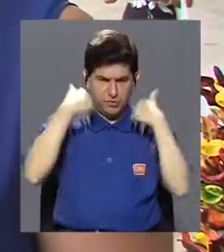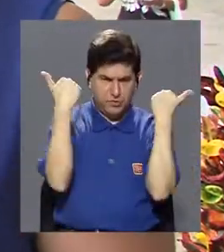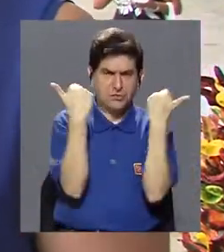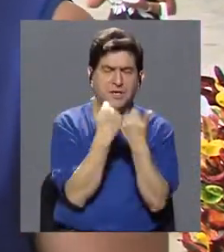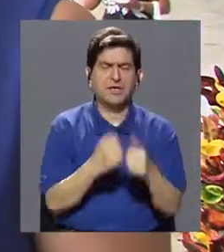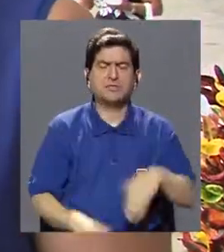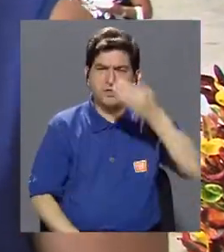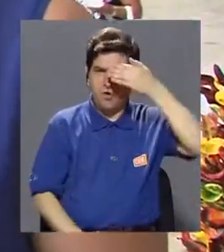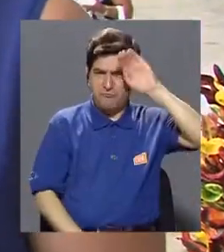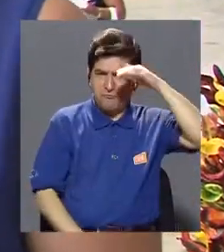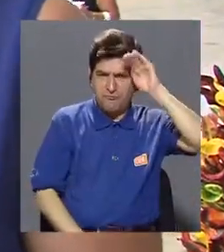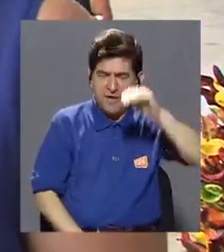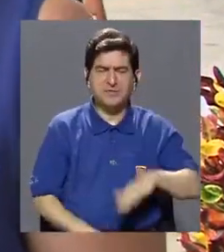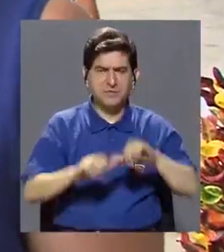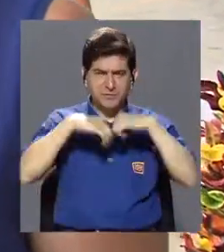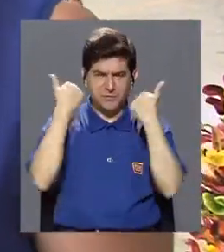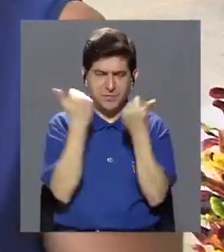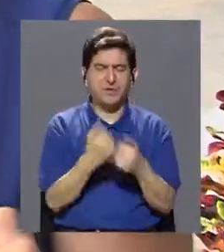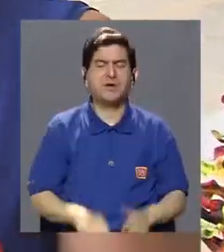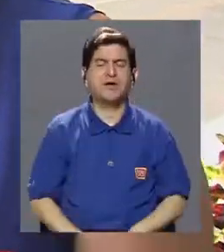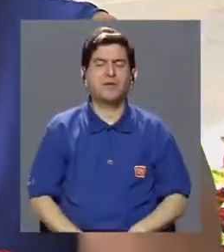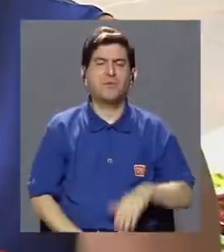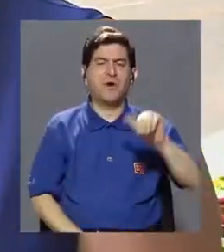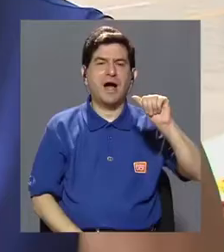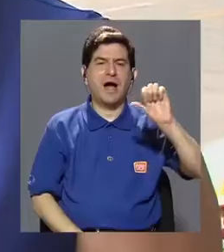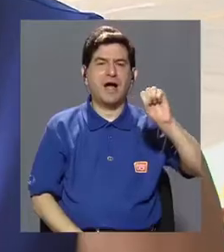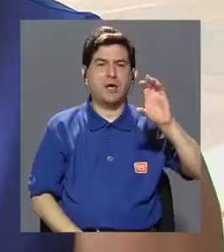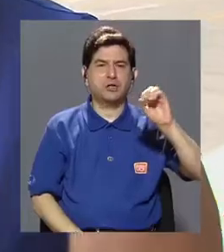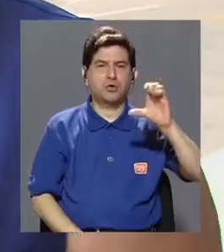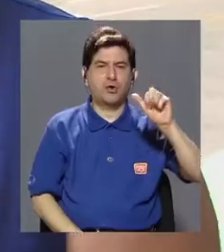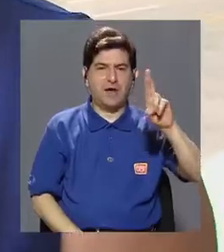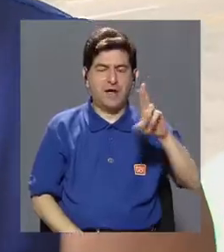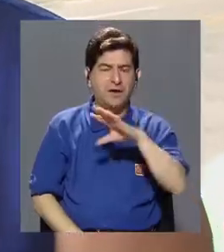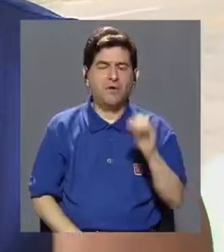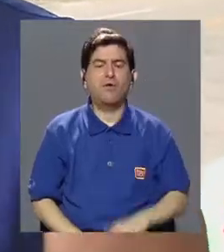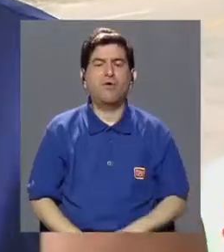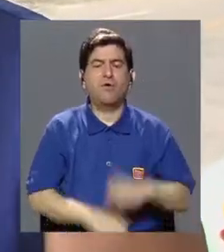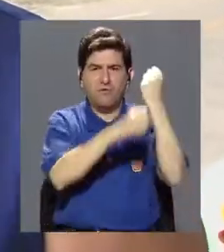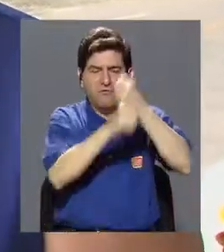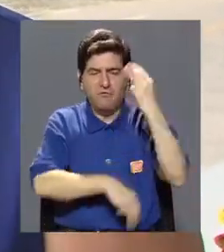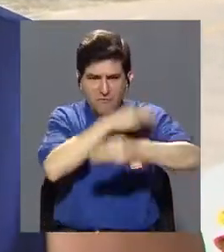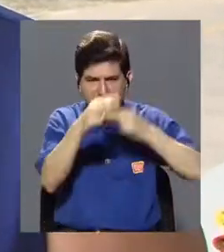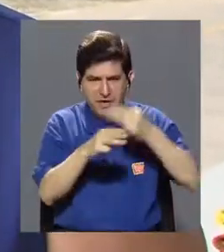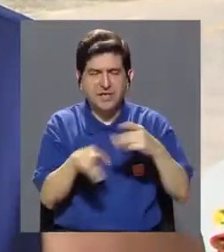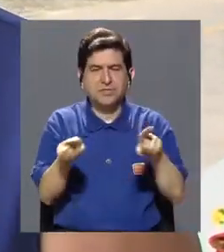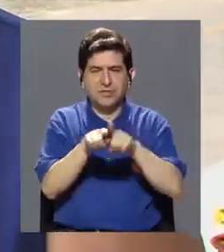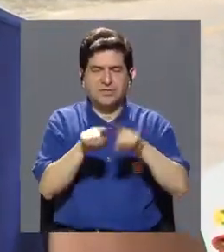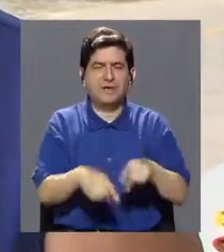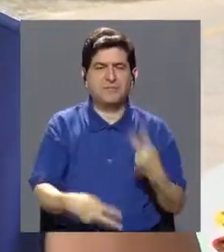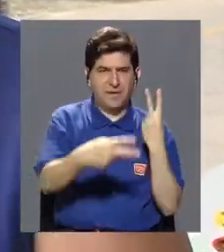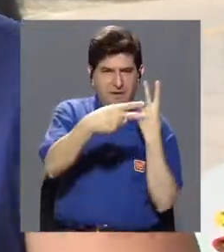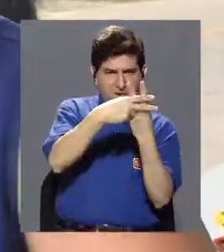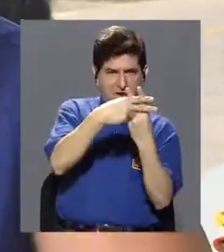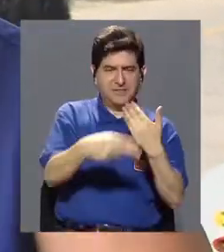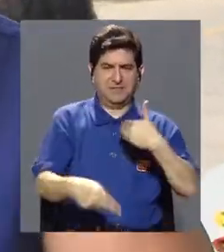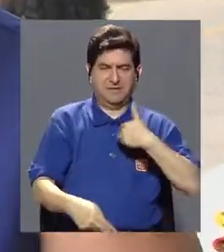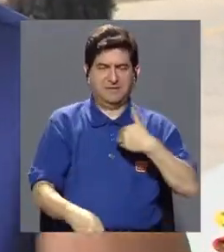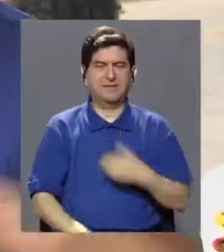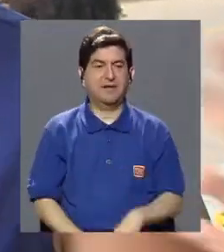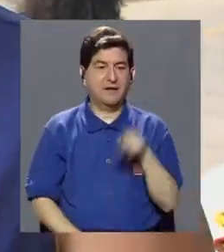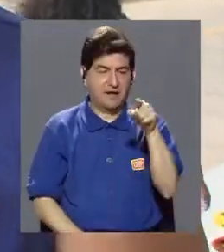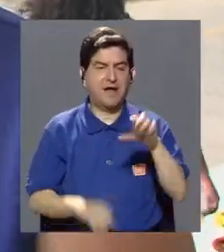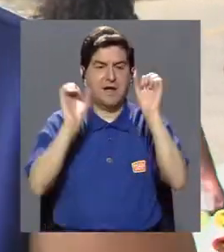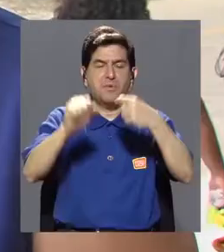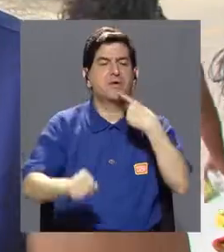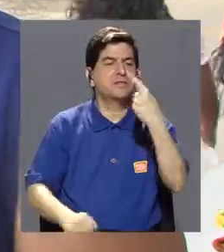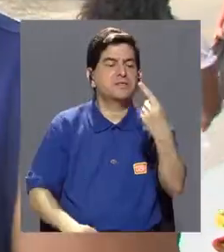asociación, lo encuentran como Azocar, y también en la Federación Mundial, ¿verdad?, hay un hashtag, ¿verdad?, de la Federación Mundial, en donde lo suben y dicen que es de Costa